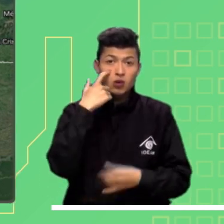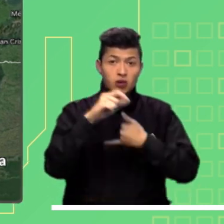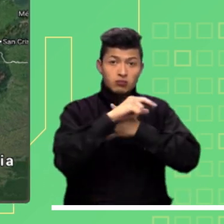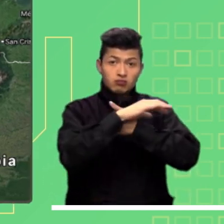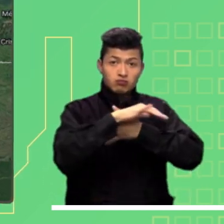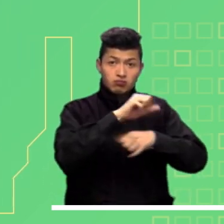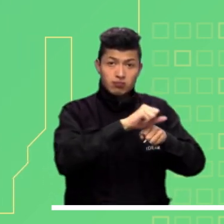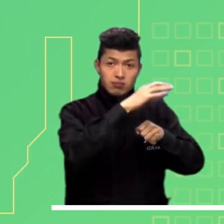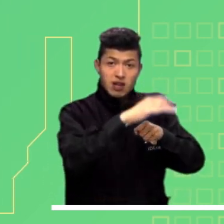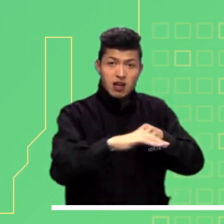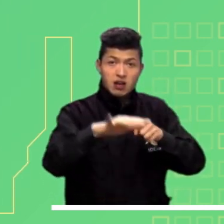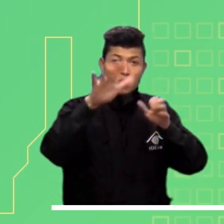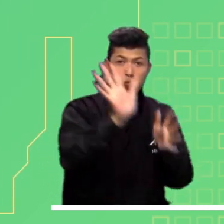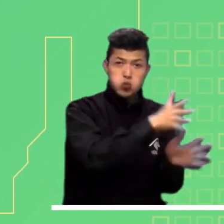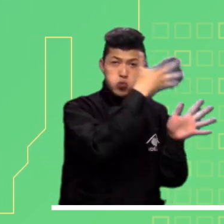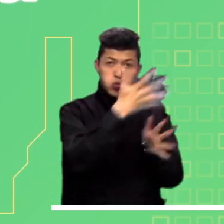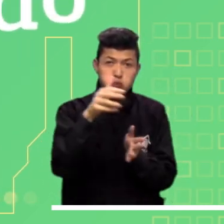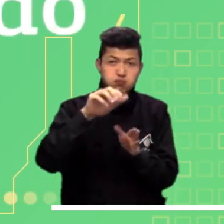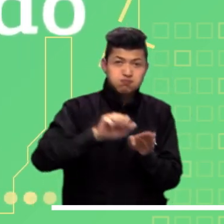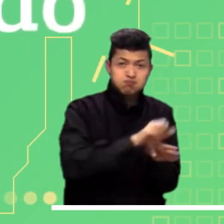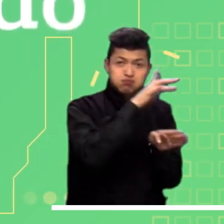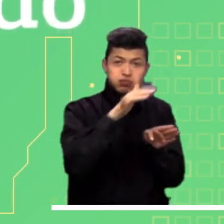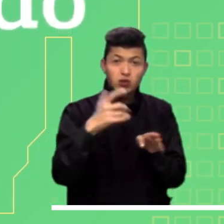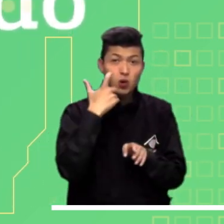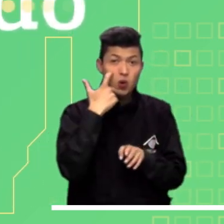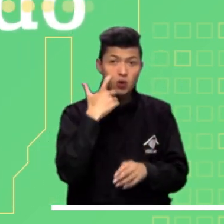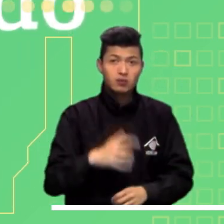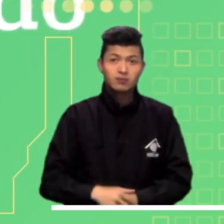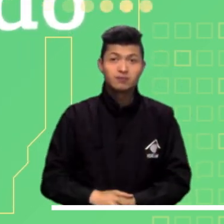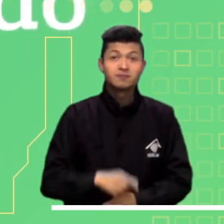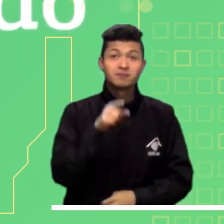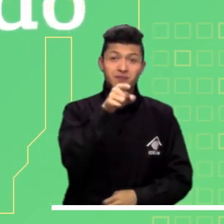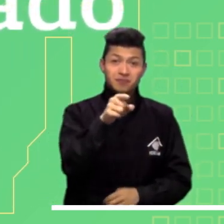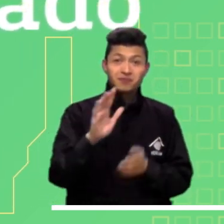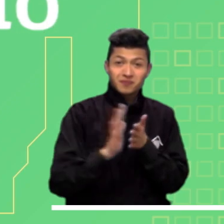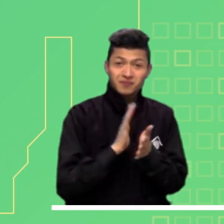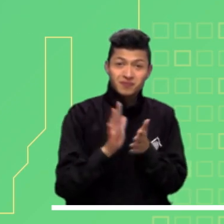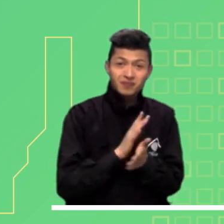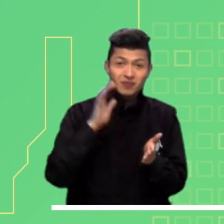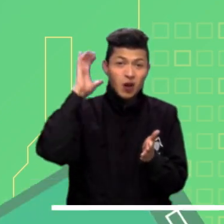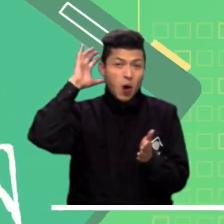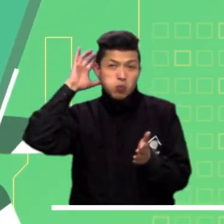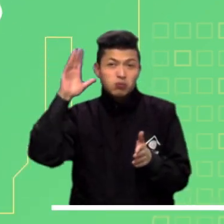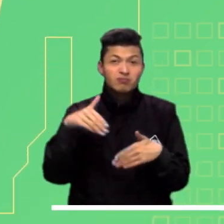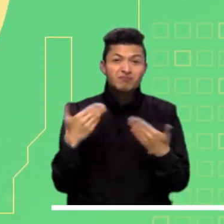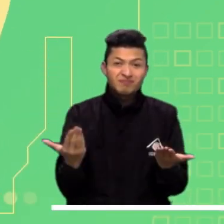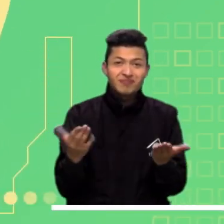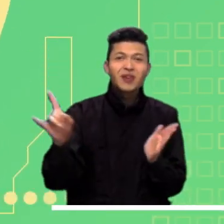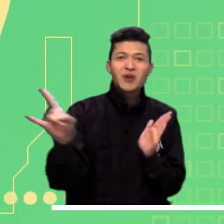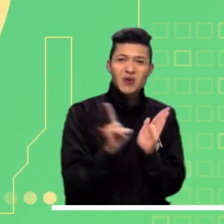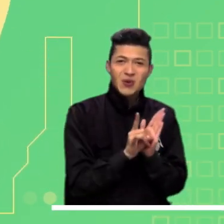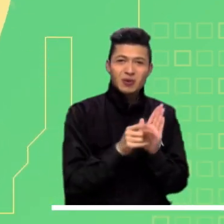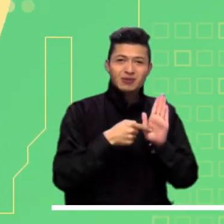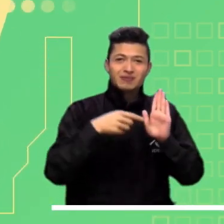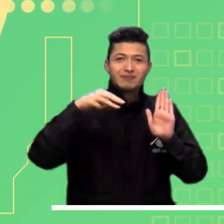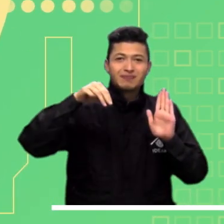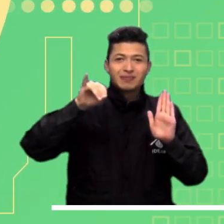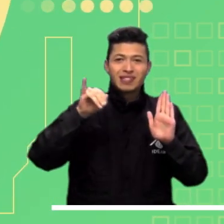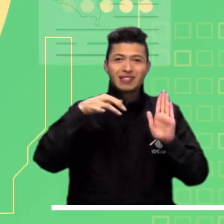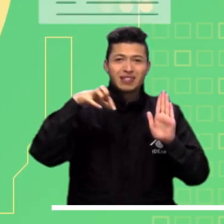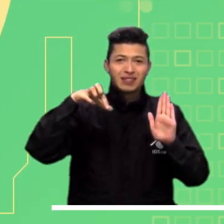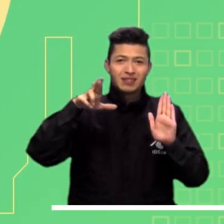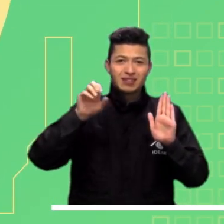vientos fuertes en el mar Caribe colombiano. Manténgase bien informado y en tiempo real. A través de nuestra aplicación Mi